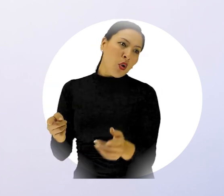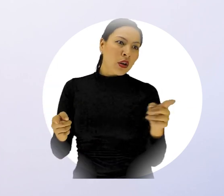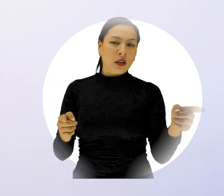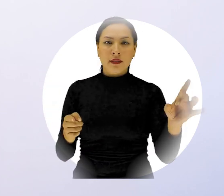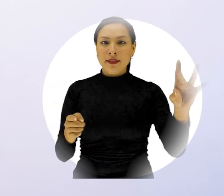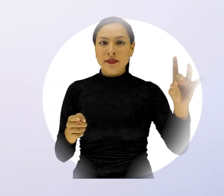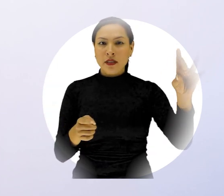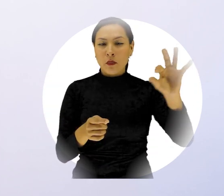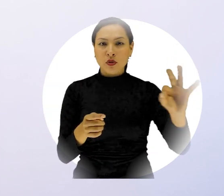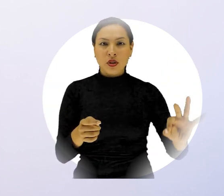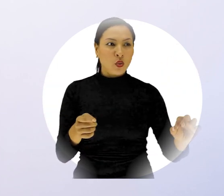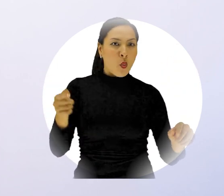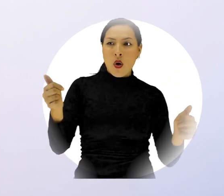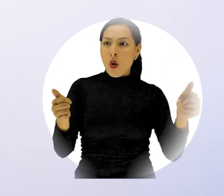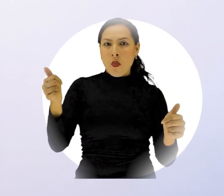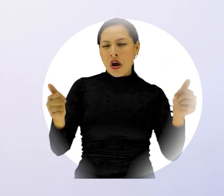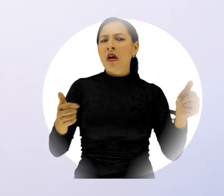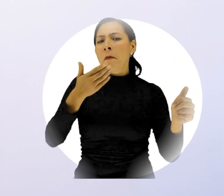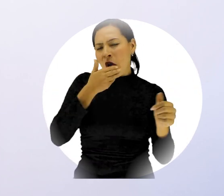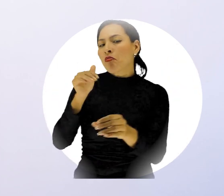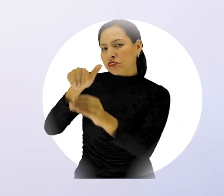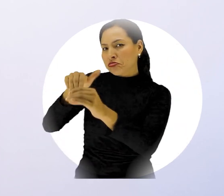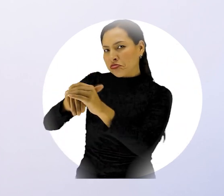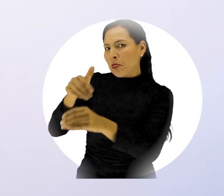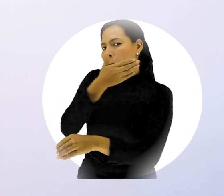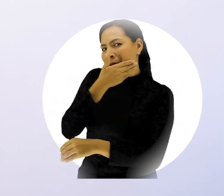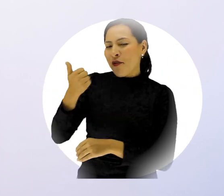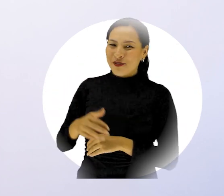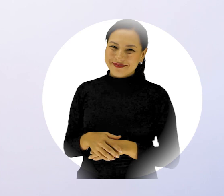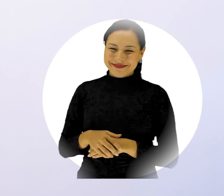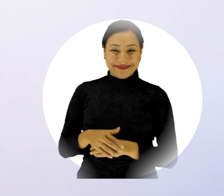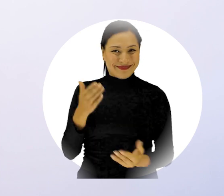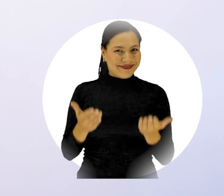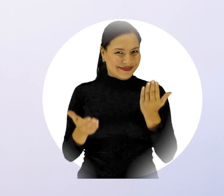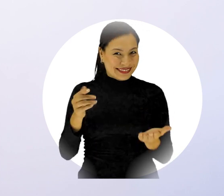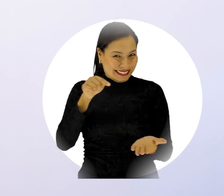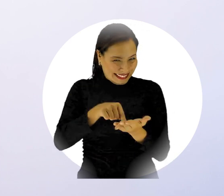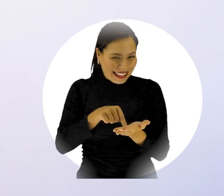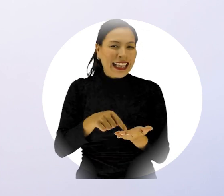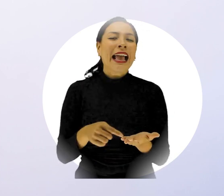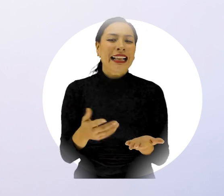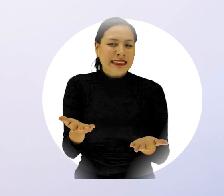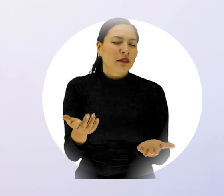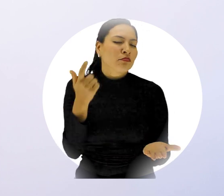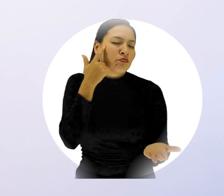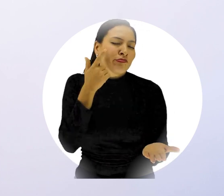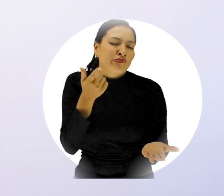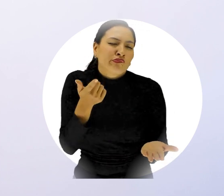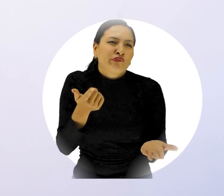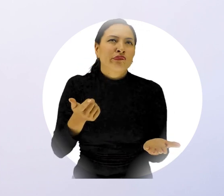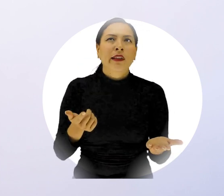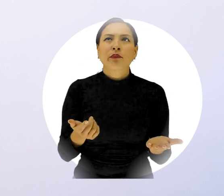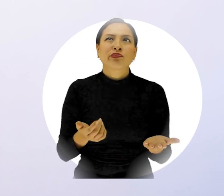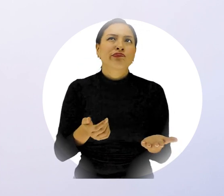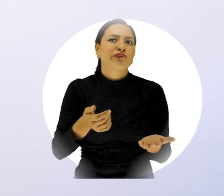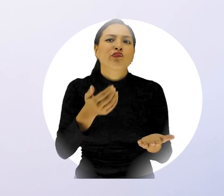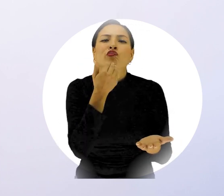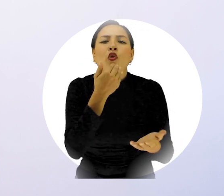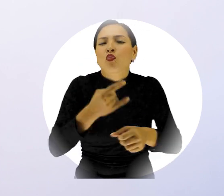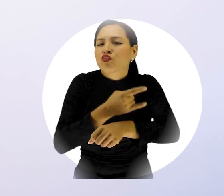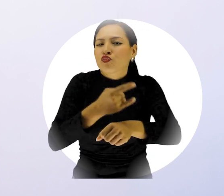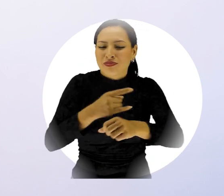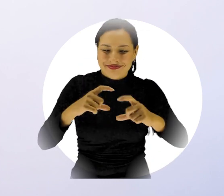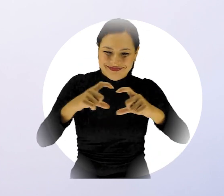otros factores debemos tener en cuenta? Uno de ellos son las tasas de interés que podemos estar pagando por el uso, por ejemplo, de nuestra tarjeta de crédito,